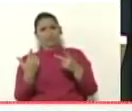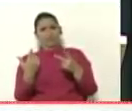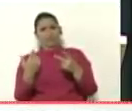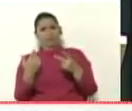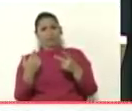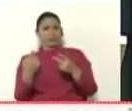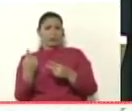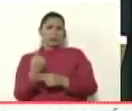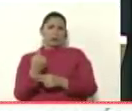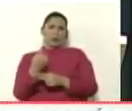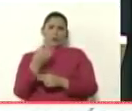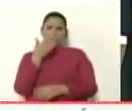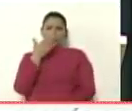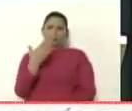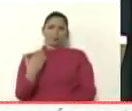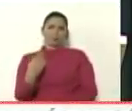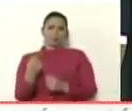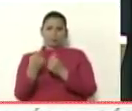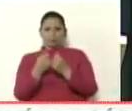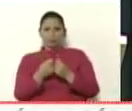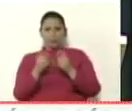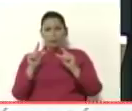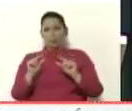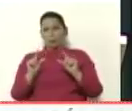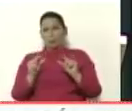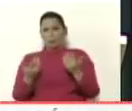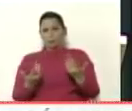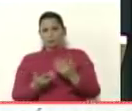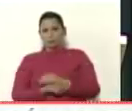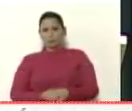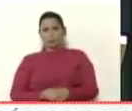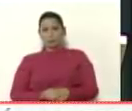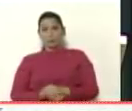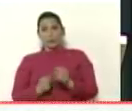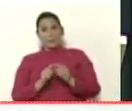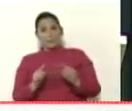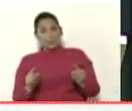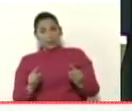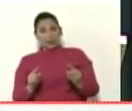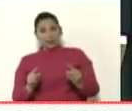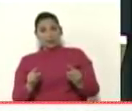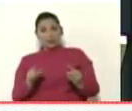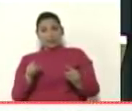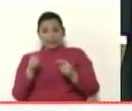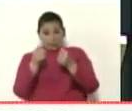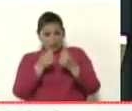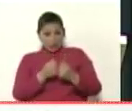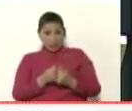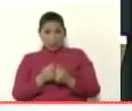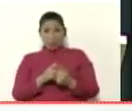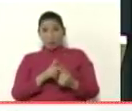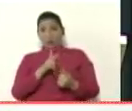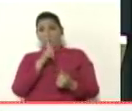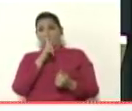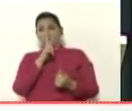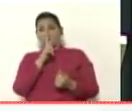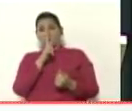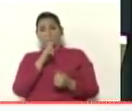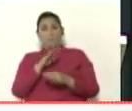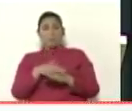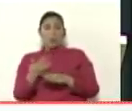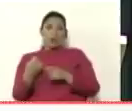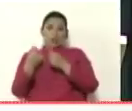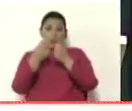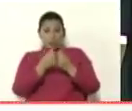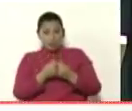sencillo claro es un sencillo repulsivo porque es un sencillo que fue